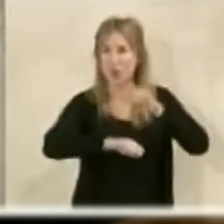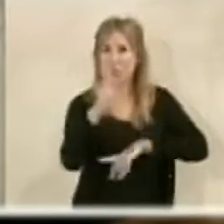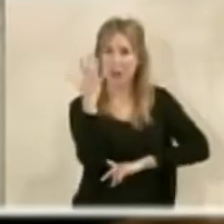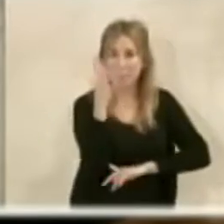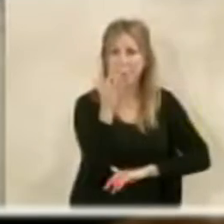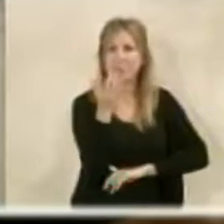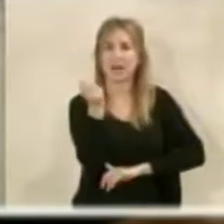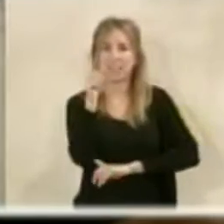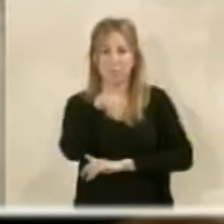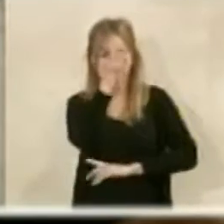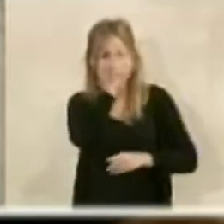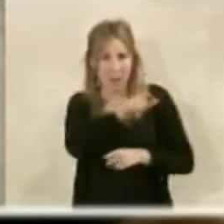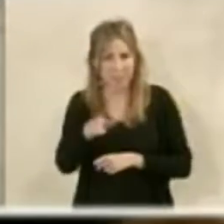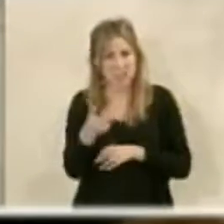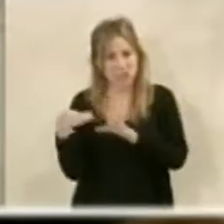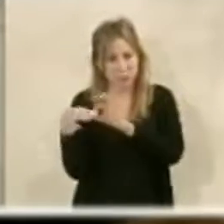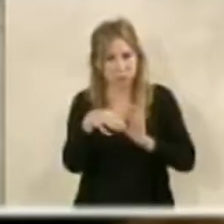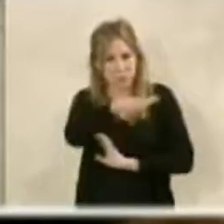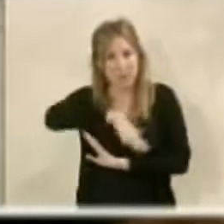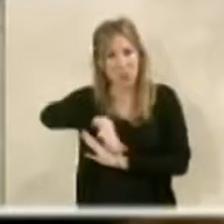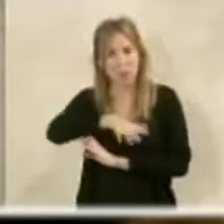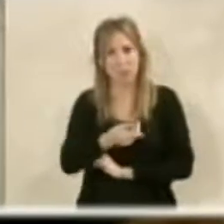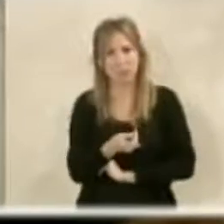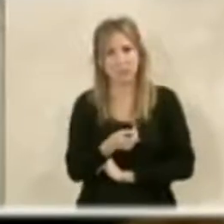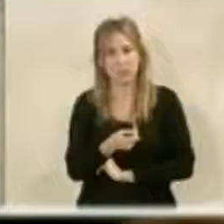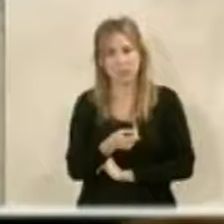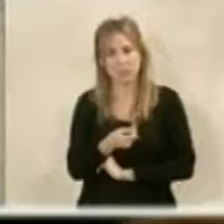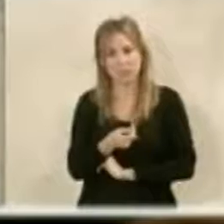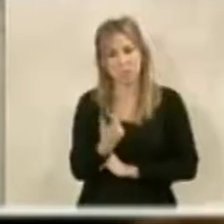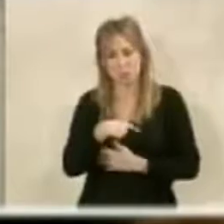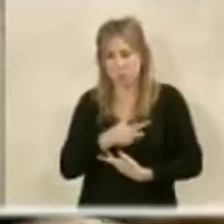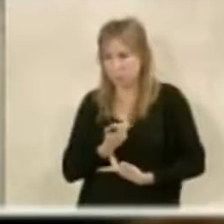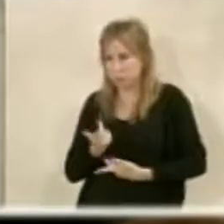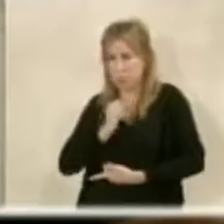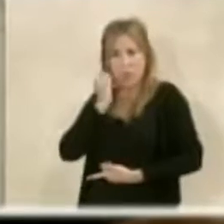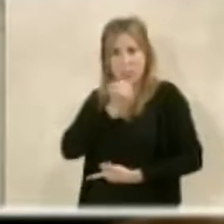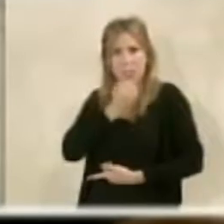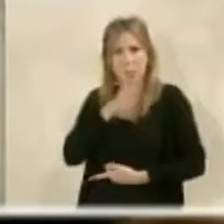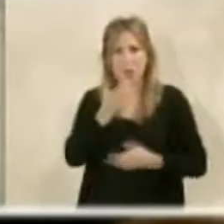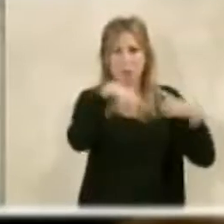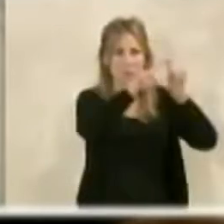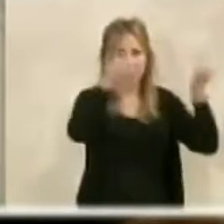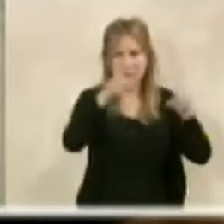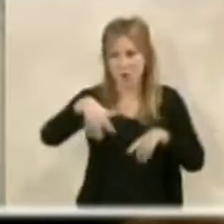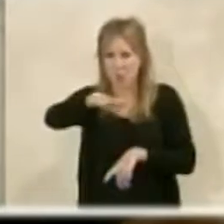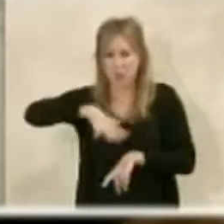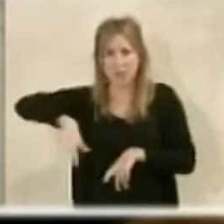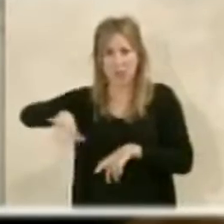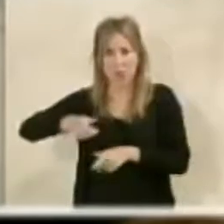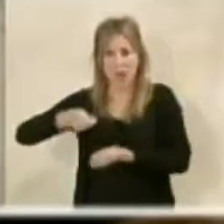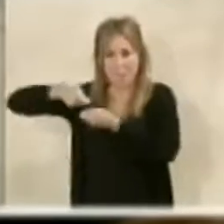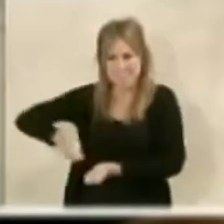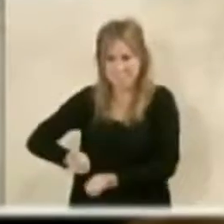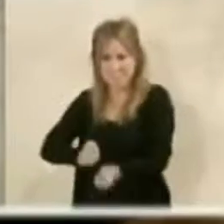palmera y la gente que está en torno a la molineta, las asociaciones, pues pusieron el grito en el cielo cuando esta empresa empezó a desmontar, a meter